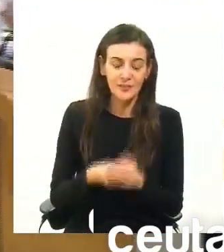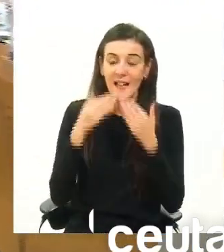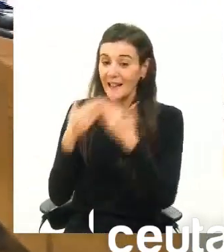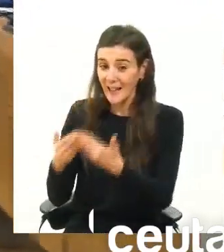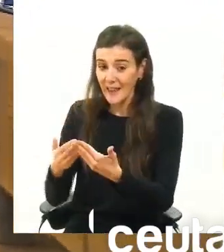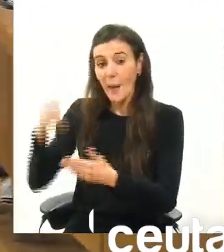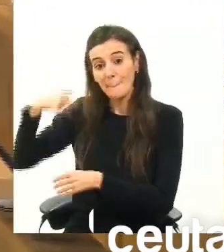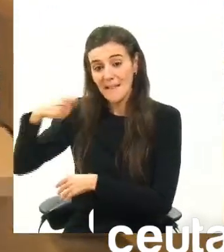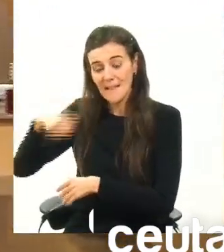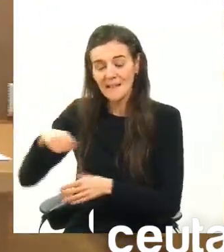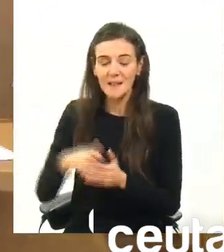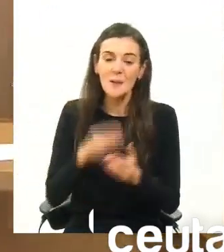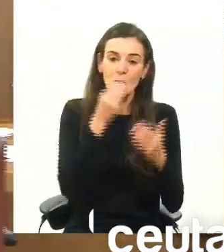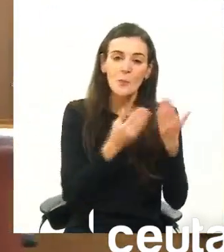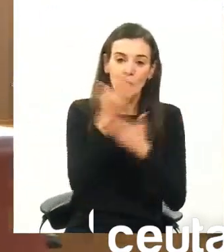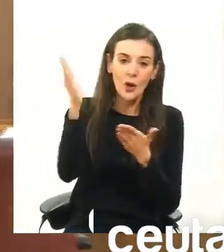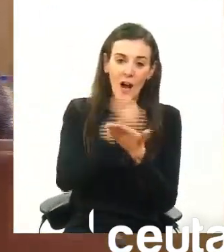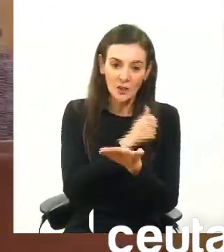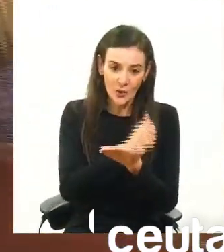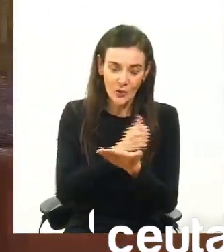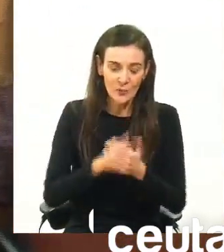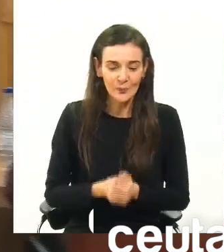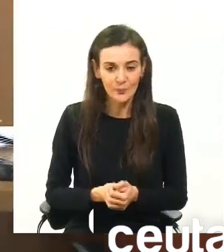Gracias, presidente. Buenos días a todos.